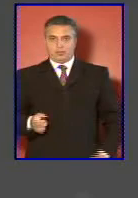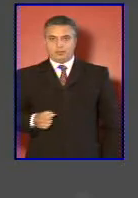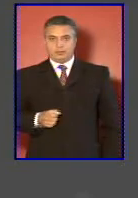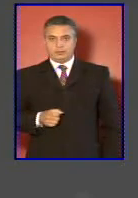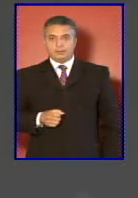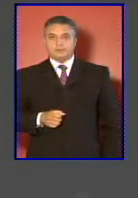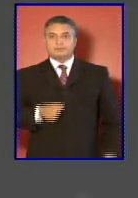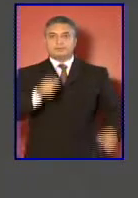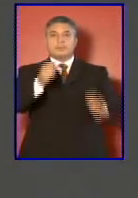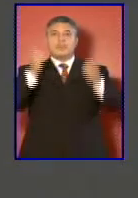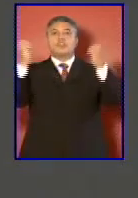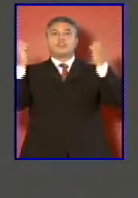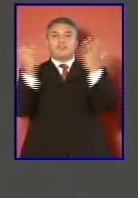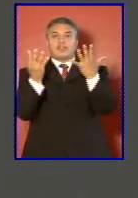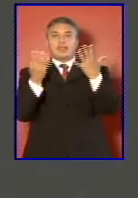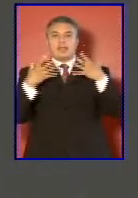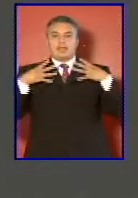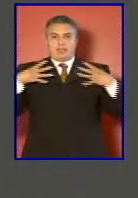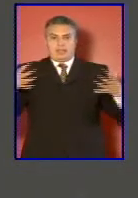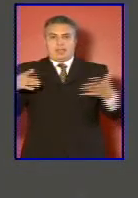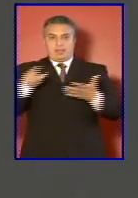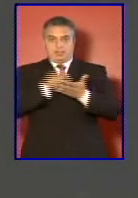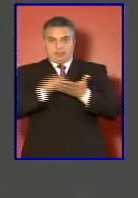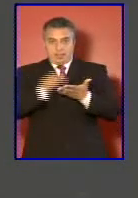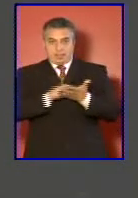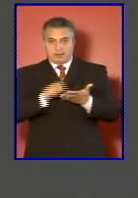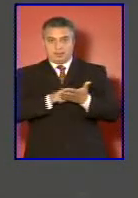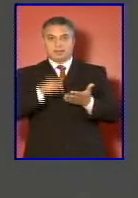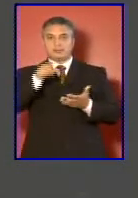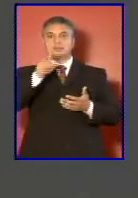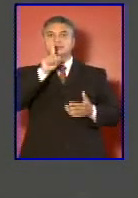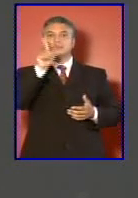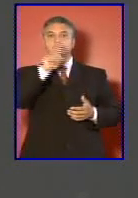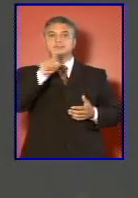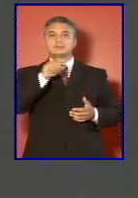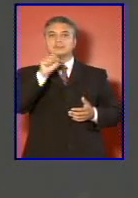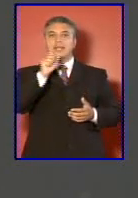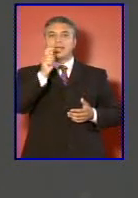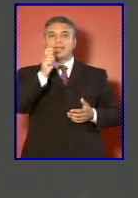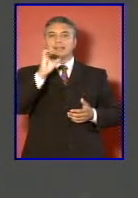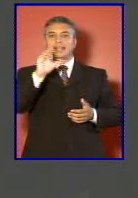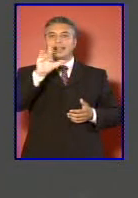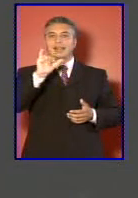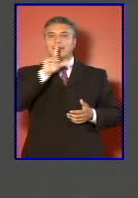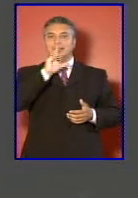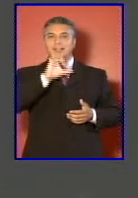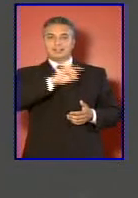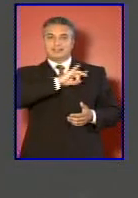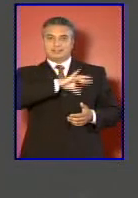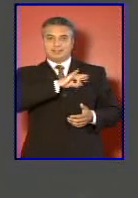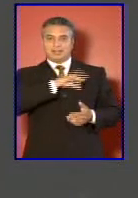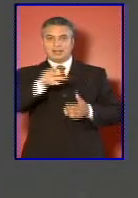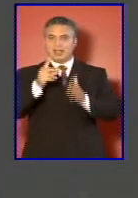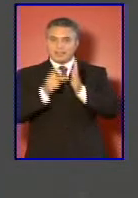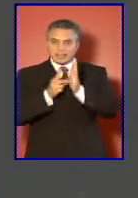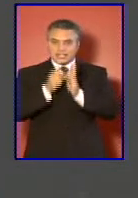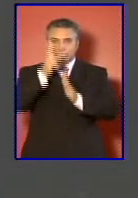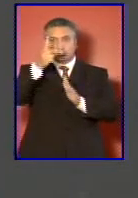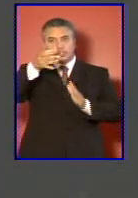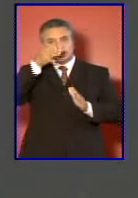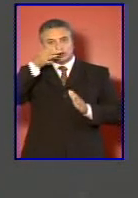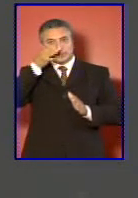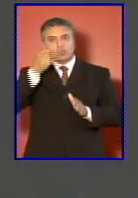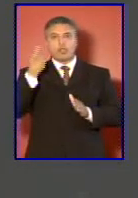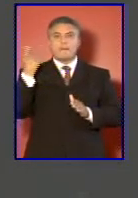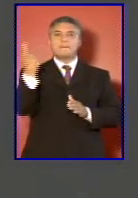una novena gran tarea es el satélite chileno el desarrollo de conocimiento propio en el